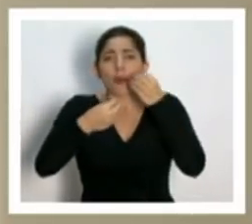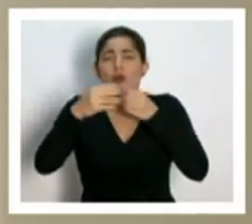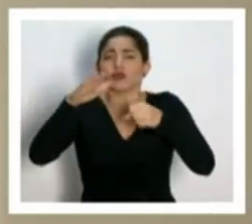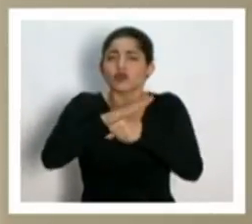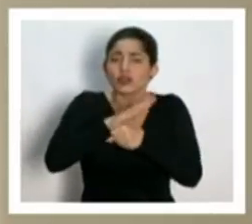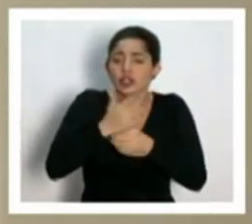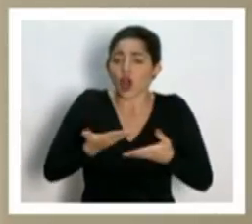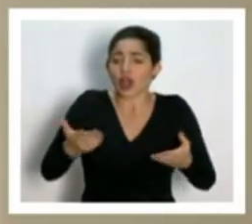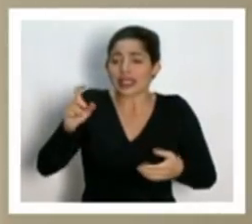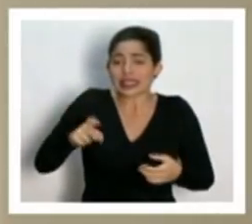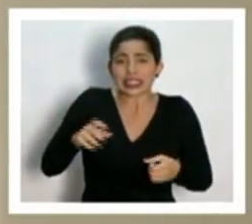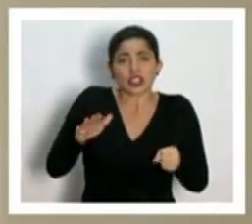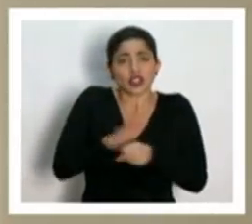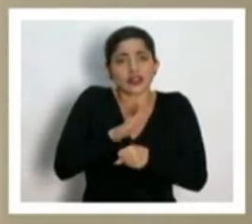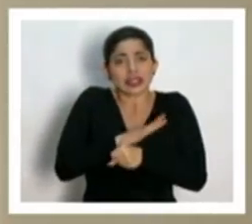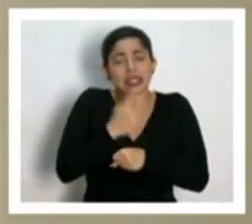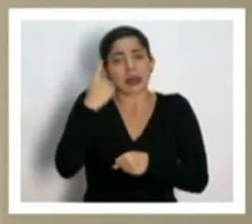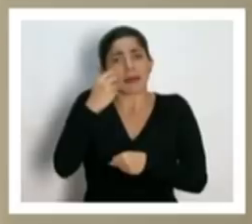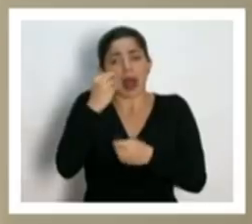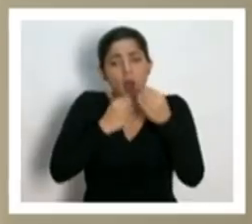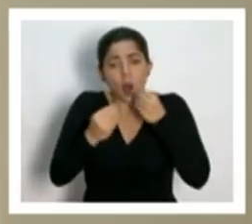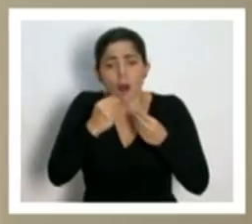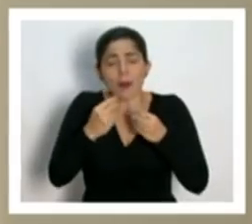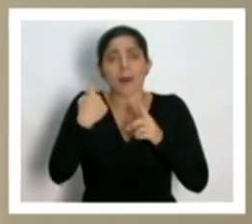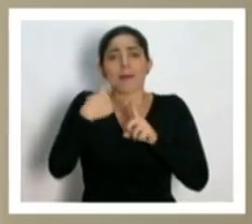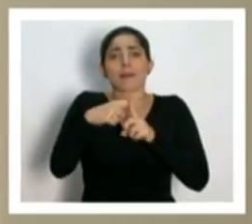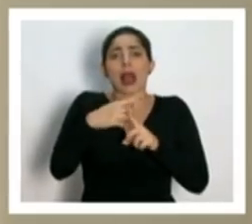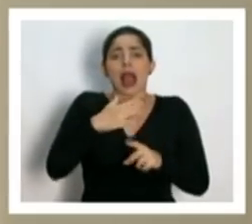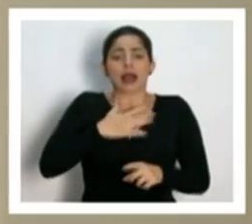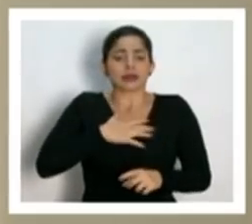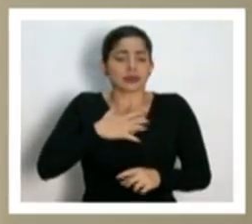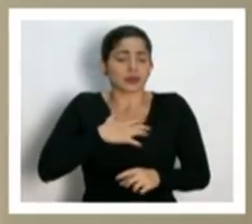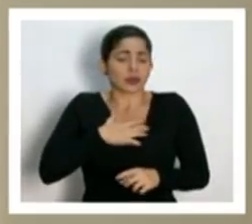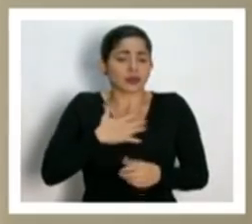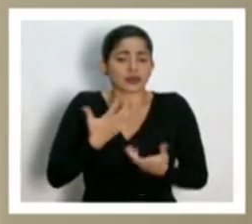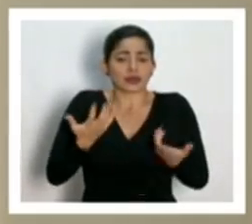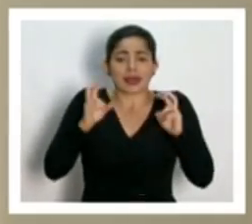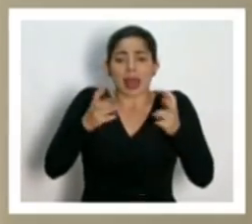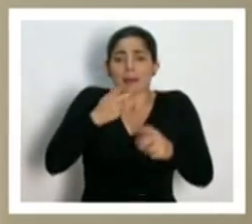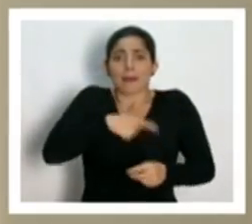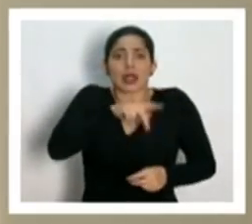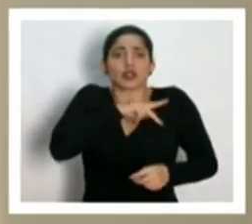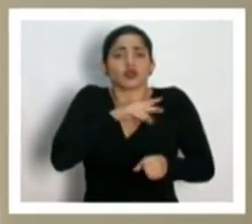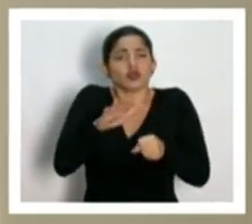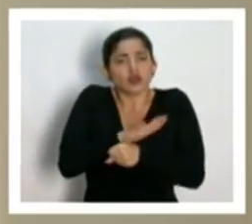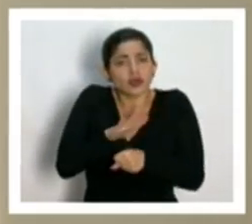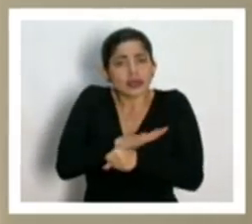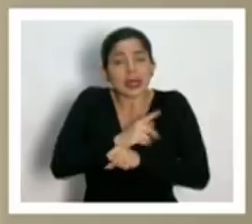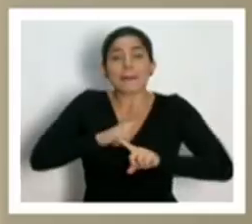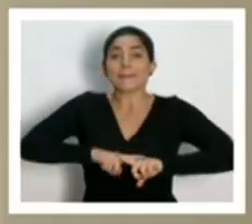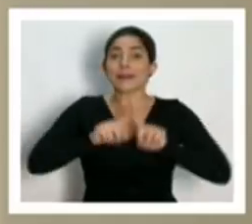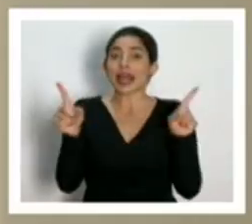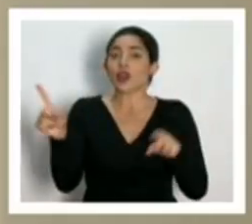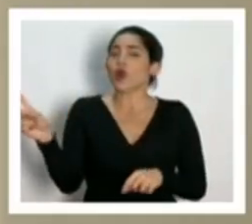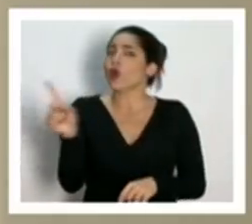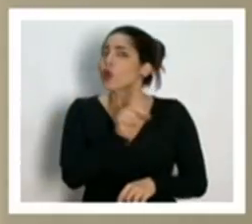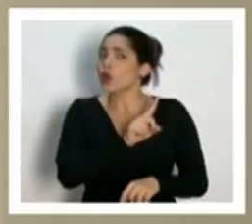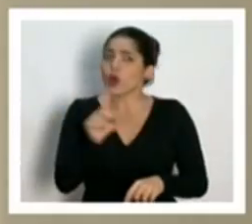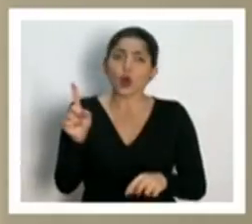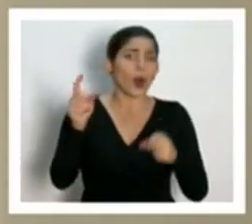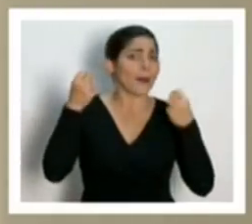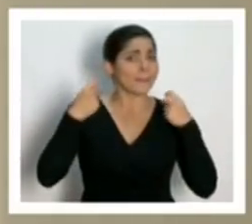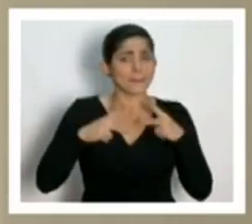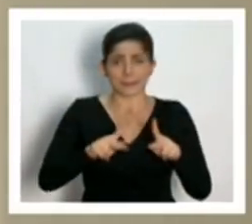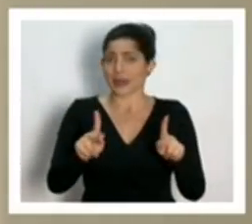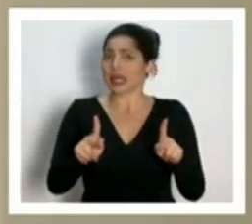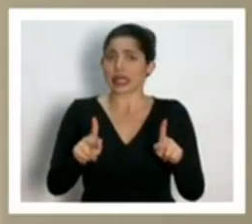lo necesario para alimentarse, para hacer sus asuntos personales. Pero no permitamos, en la